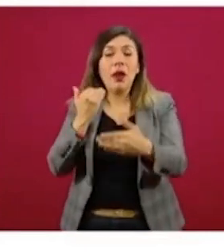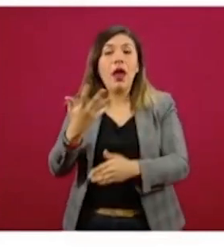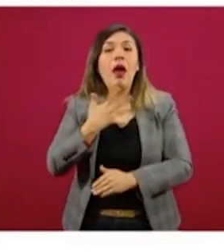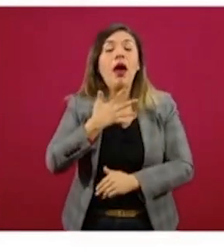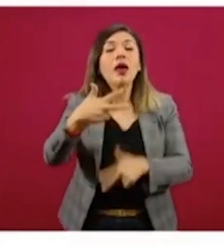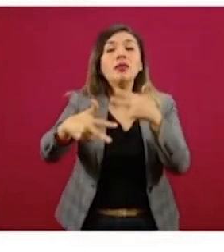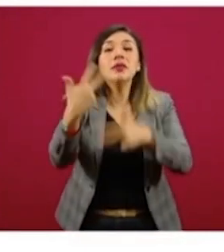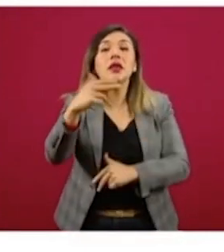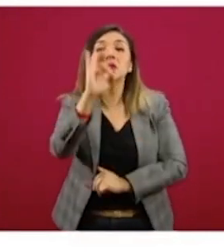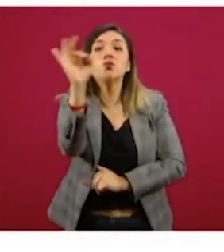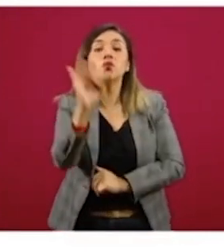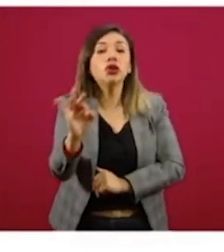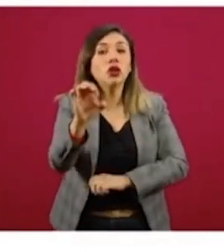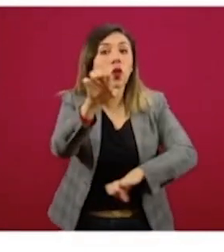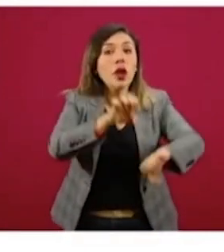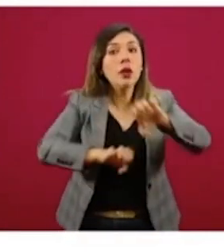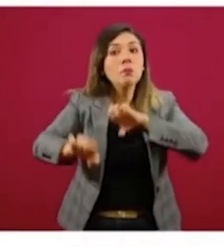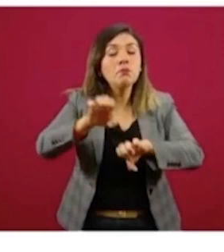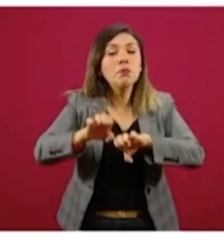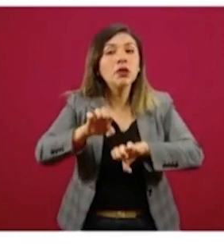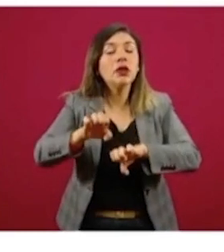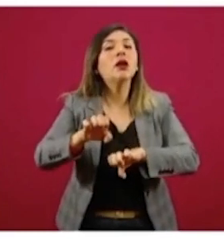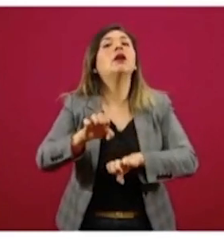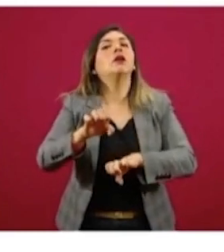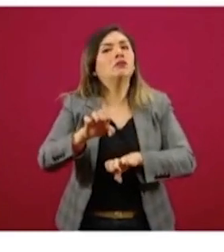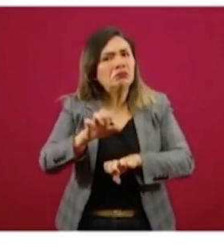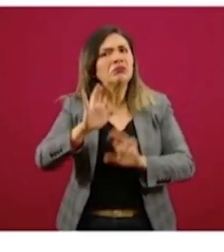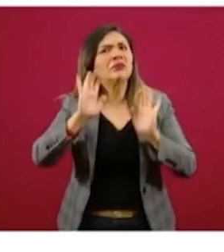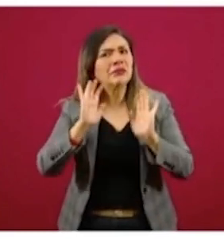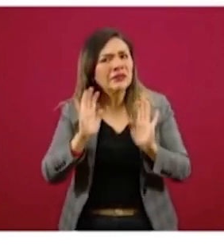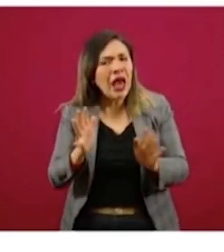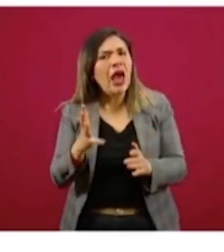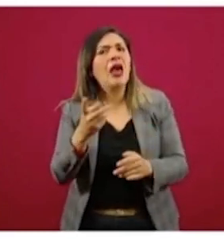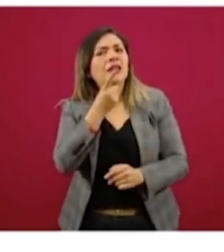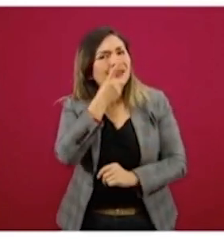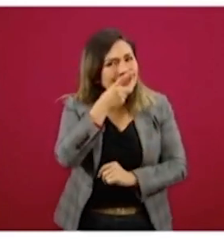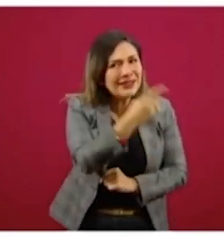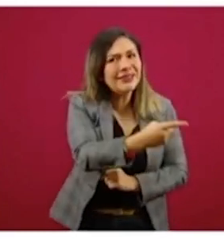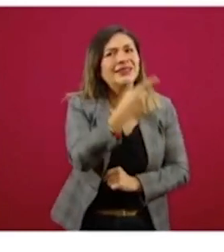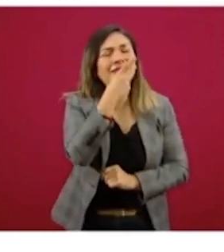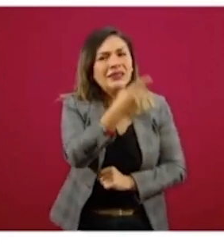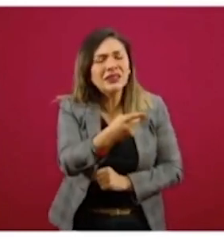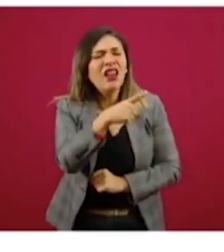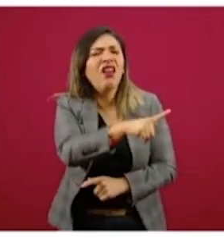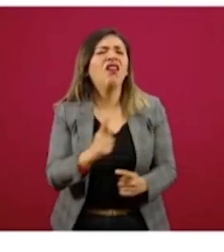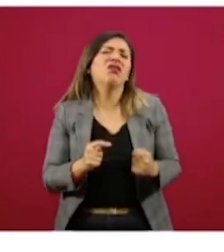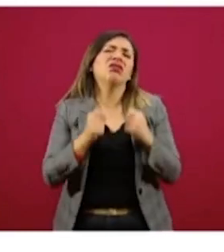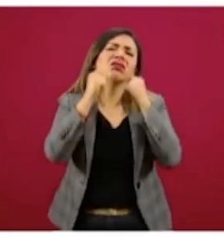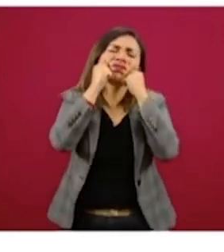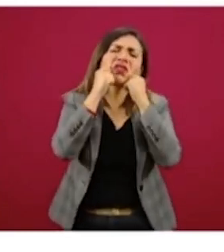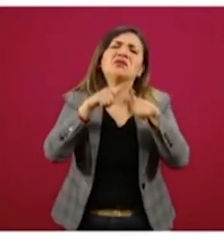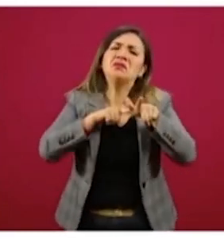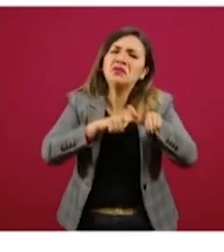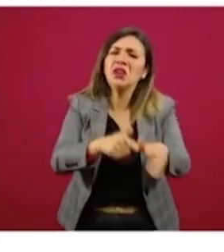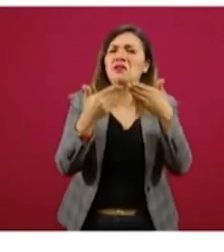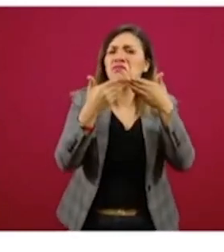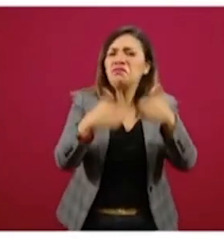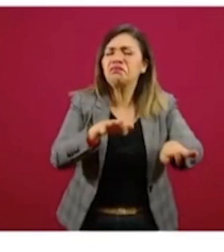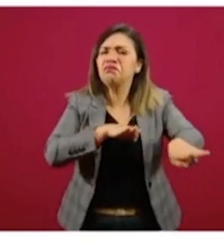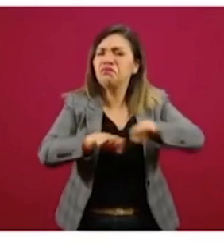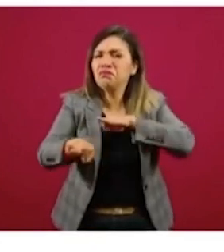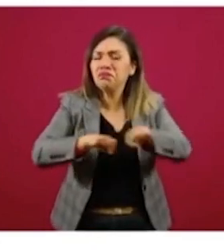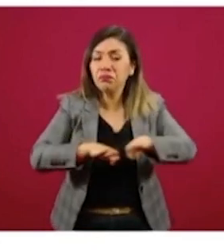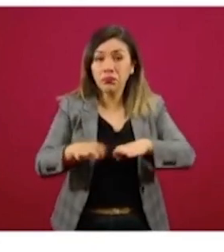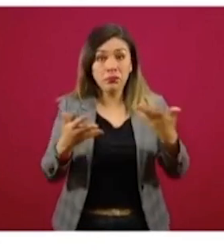por ciento de empresas que a pesar del exhorto deciden no suspender sus labores,